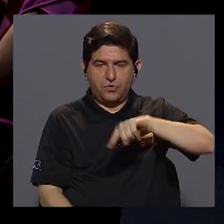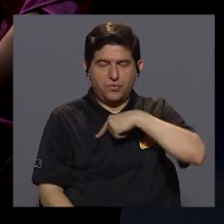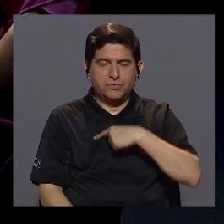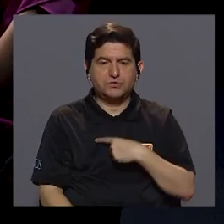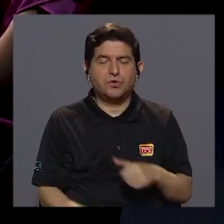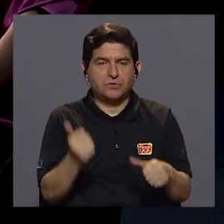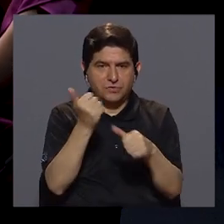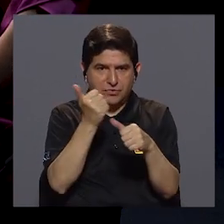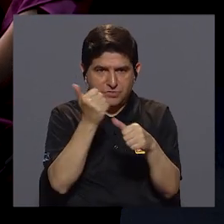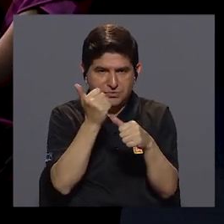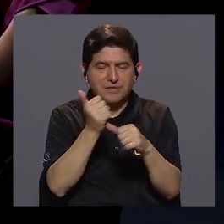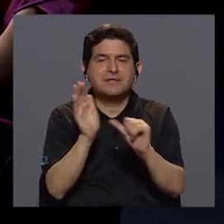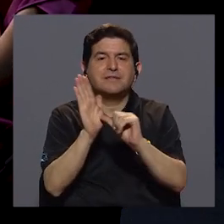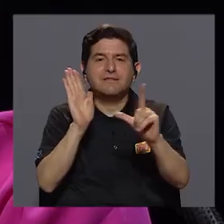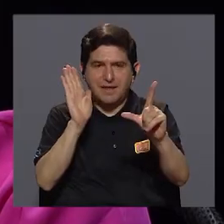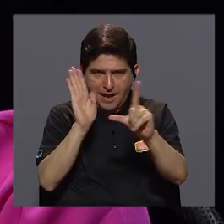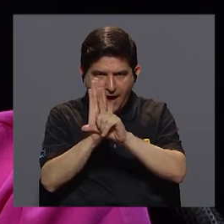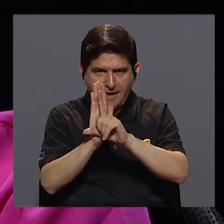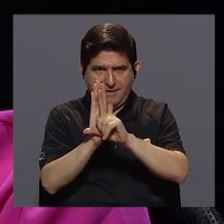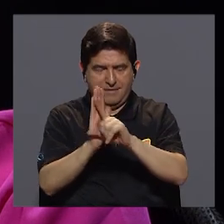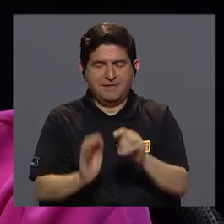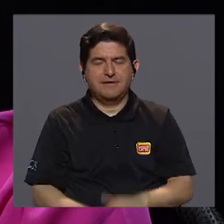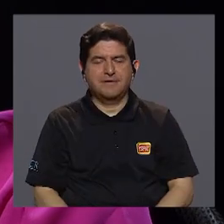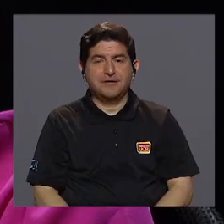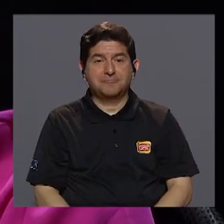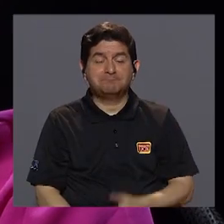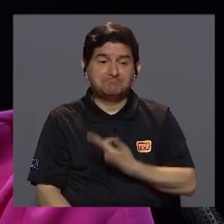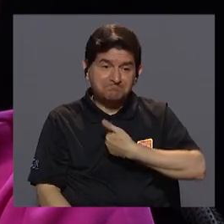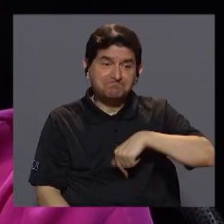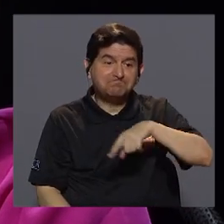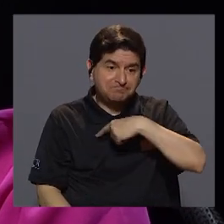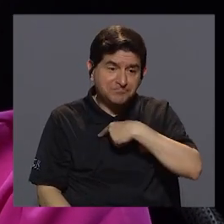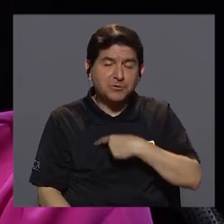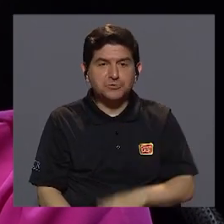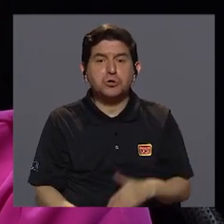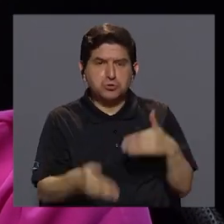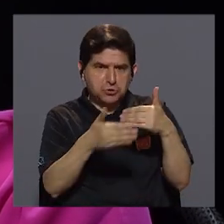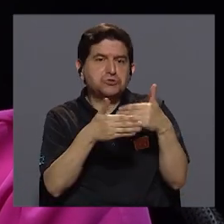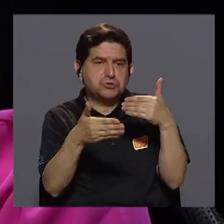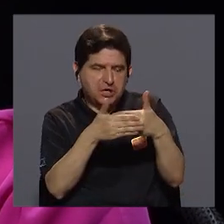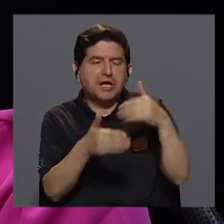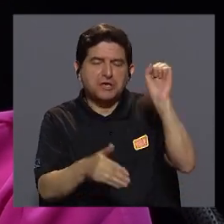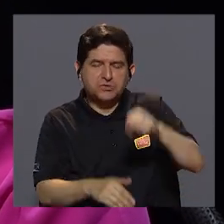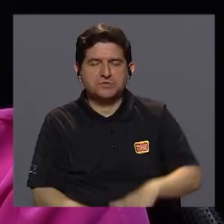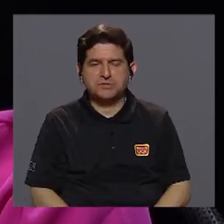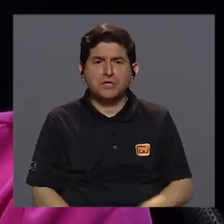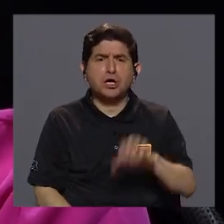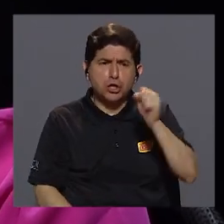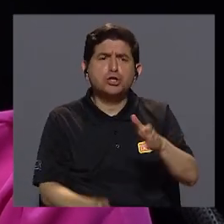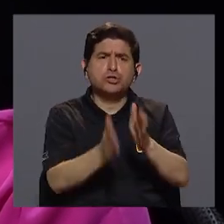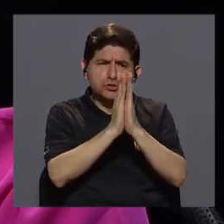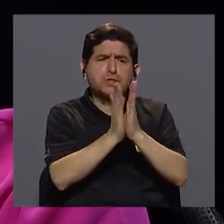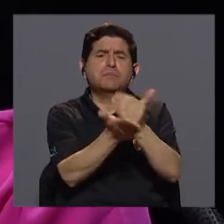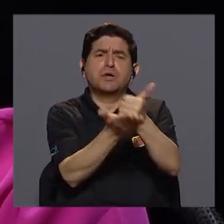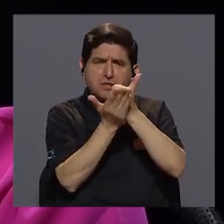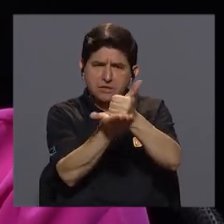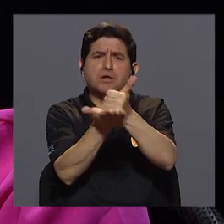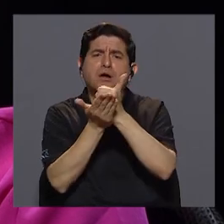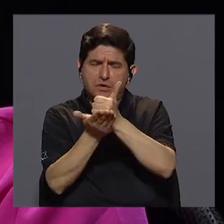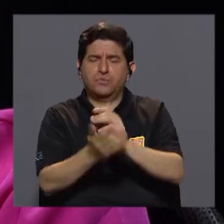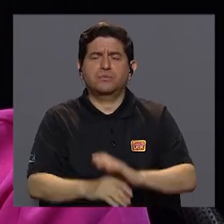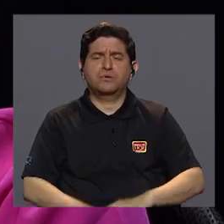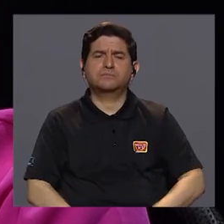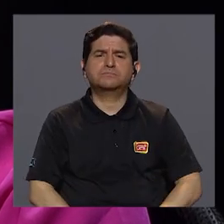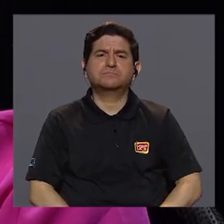como auxiliar de la Asamblea Legislativa somos bastante cercanos a ellos y sí nos han solicitado colaboración